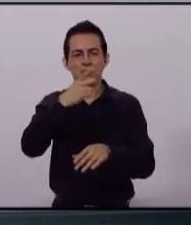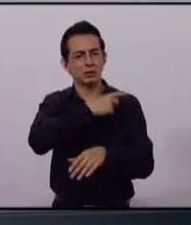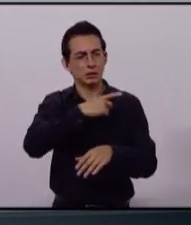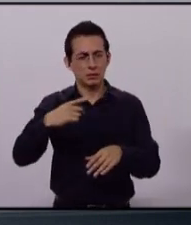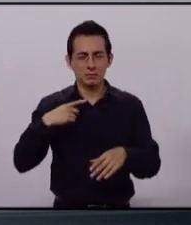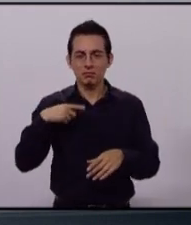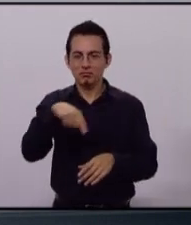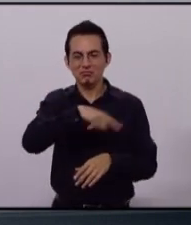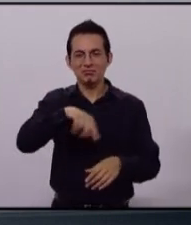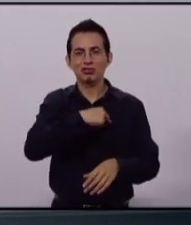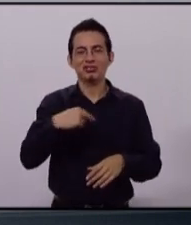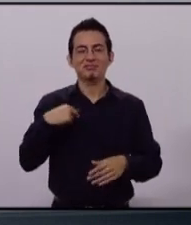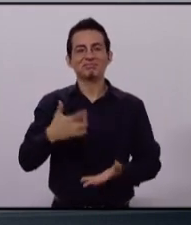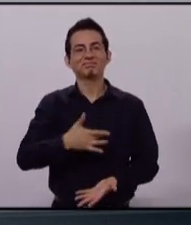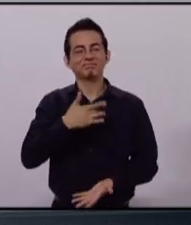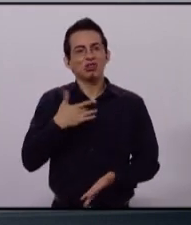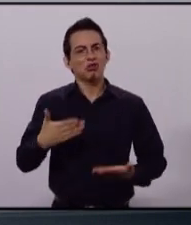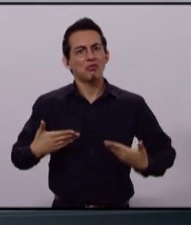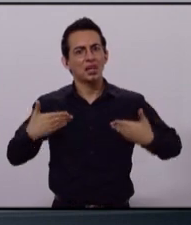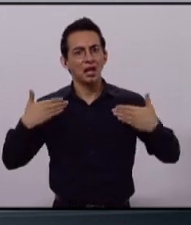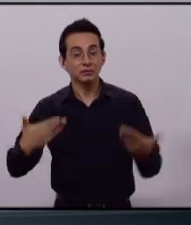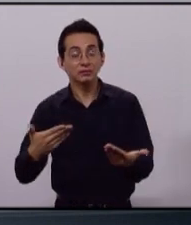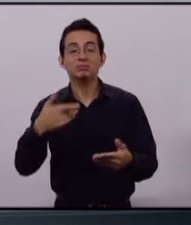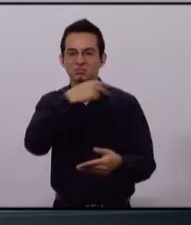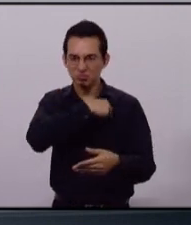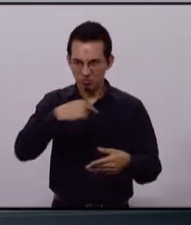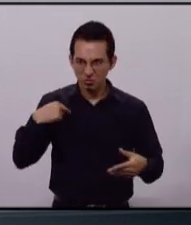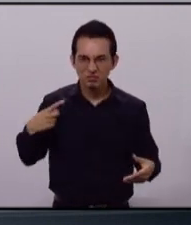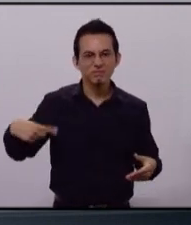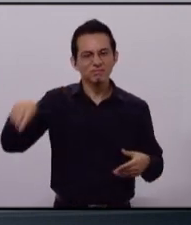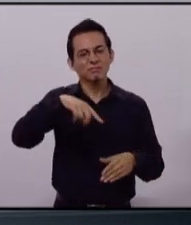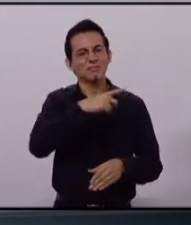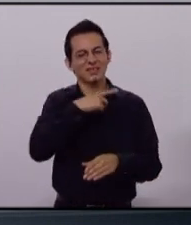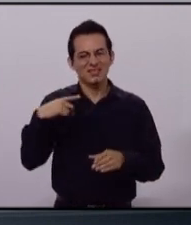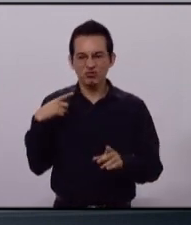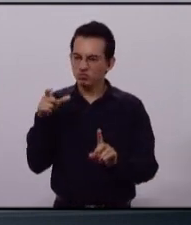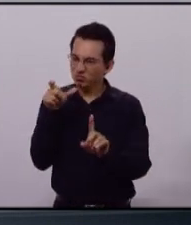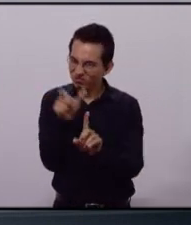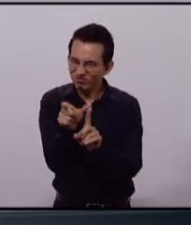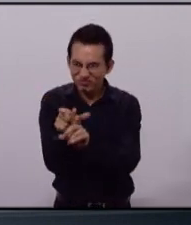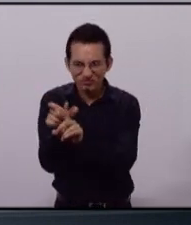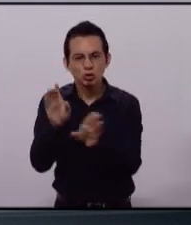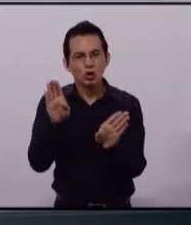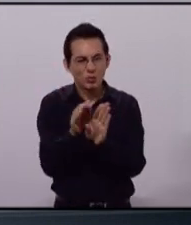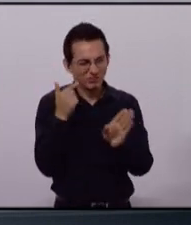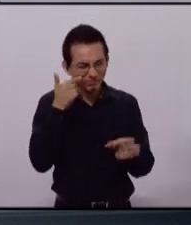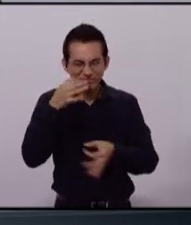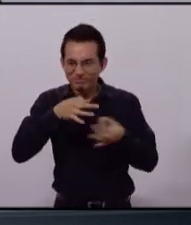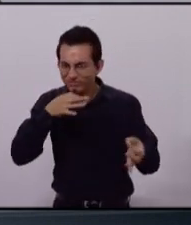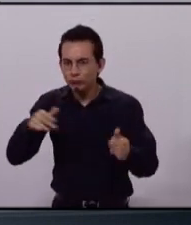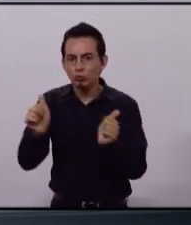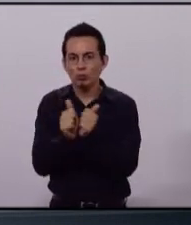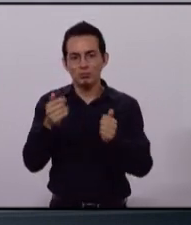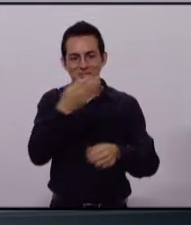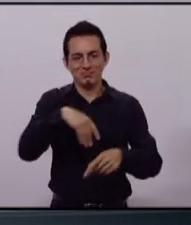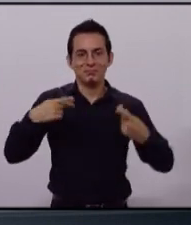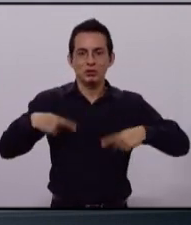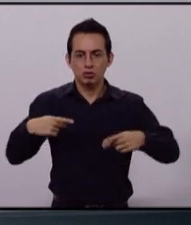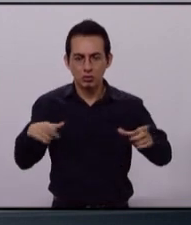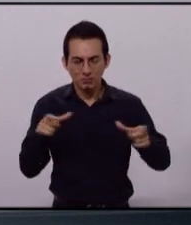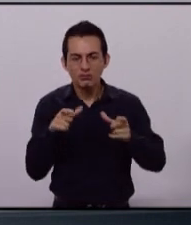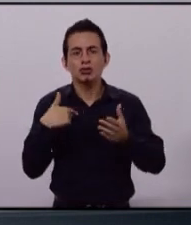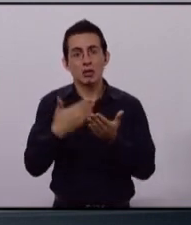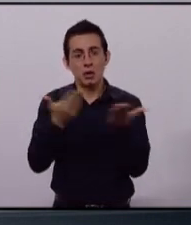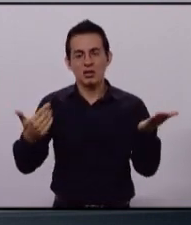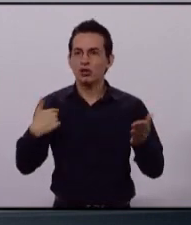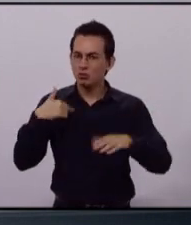la confianza. Primero, promoveré la integración del Comité de Prevención del Delito con asociaciones vecinales. Incrementaré el